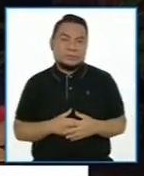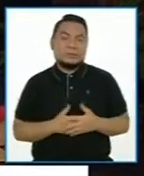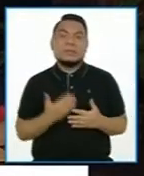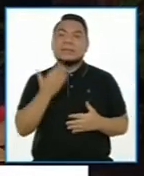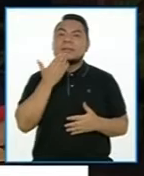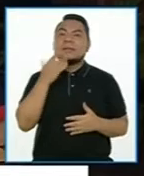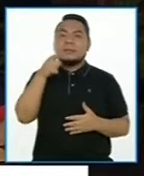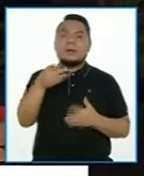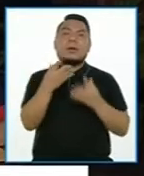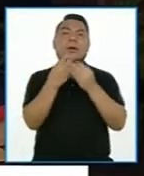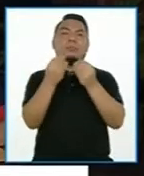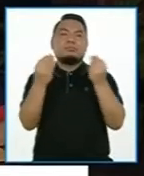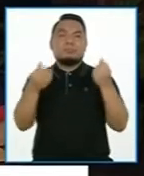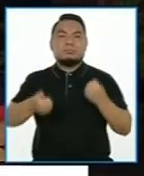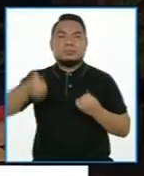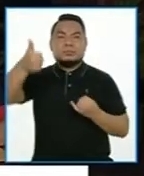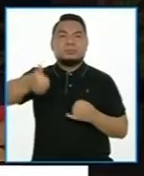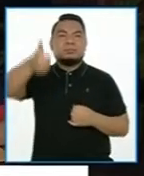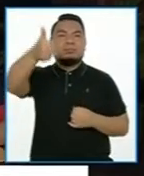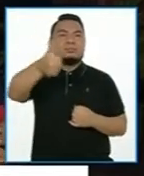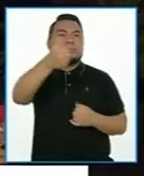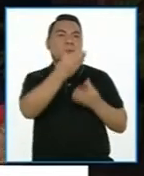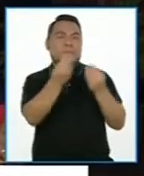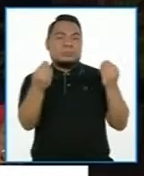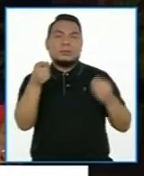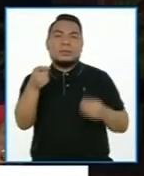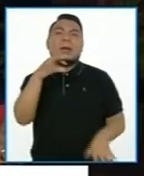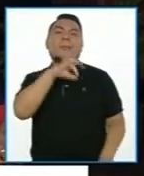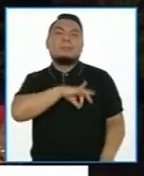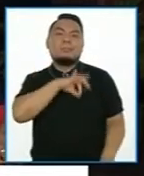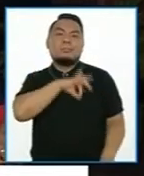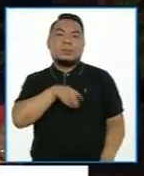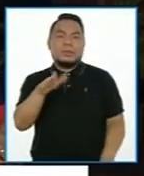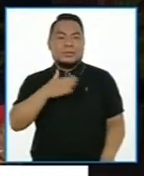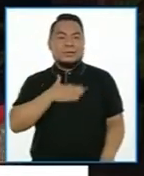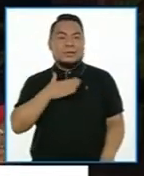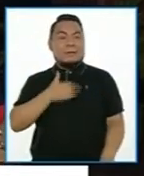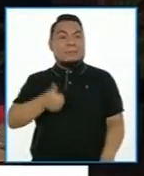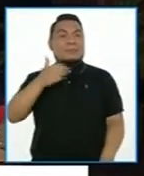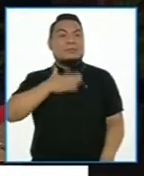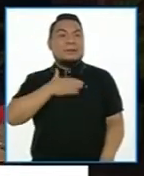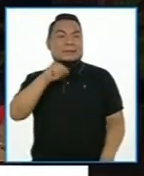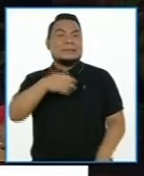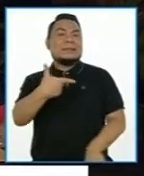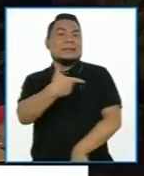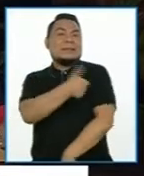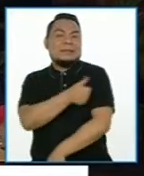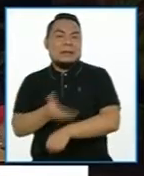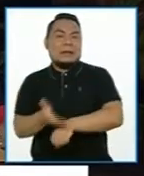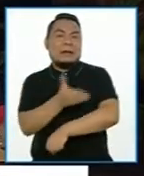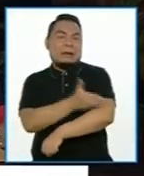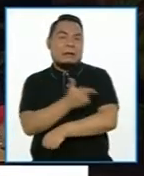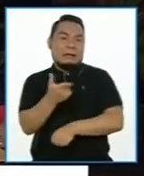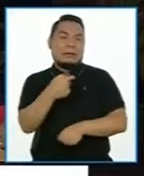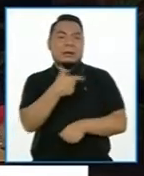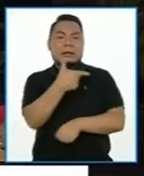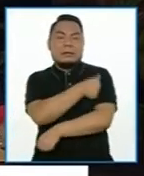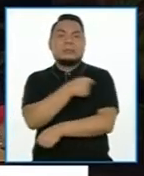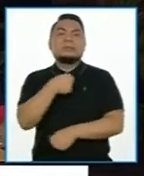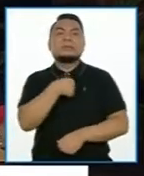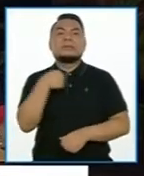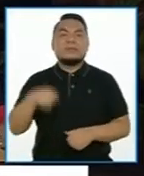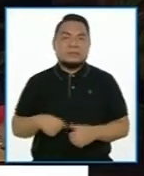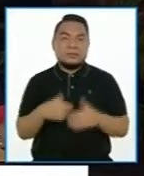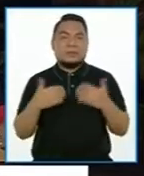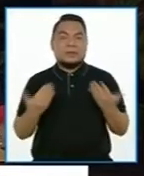entre ellas muchos funcionarios públicos, aprovecharon su posición para ser inmunizadas con las vacunas de Sinopharm